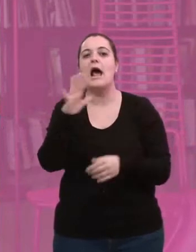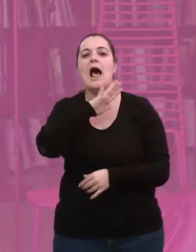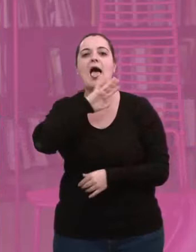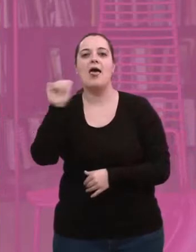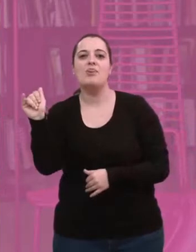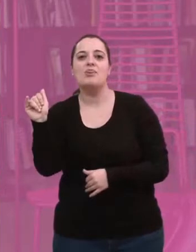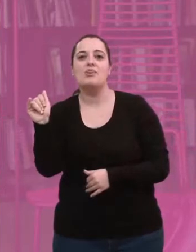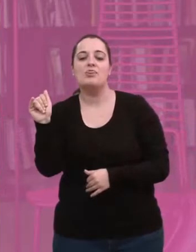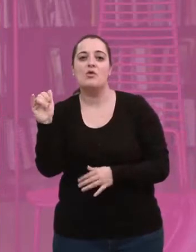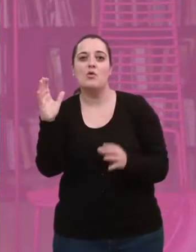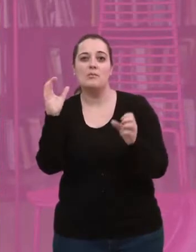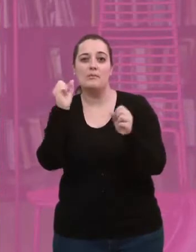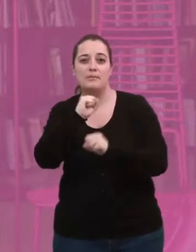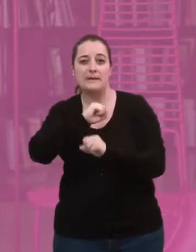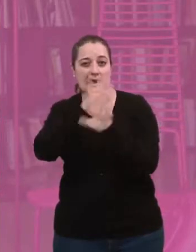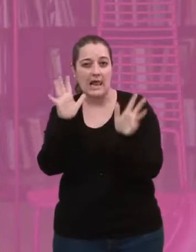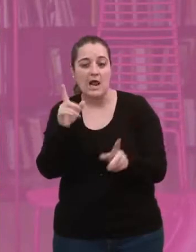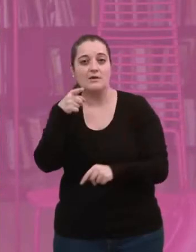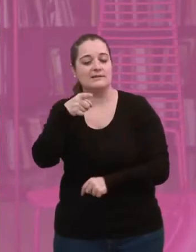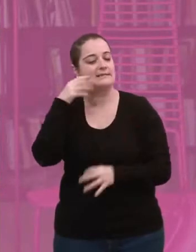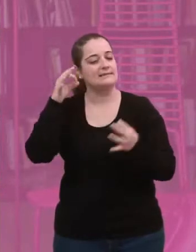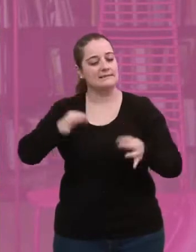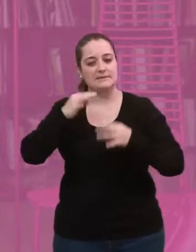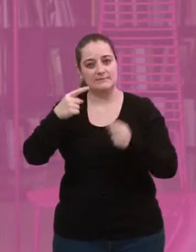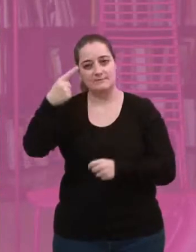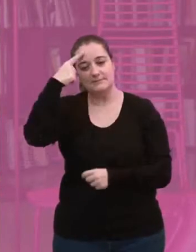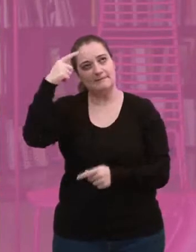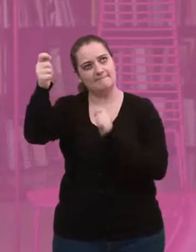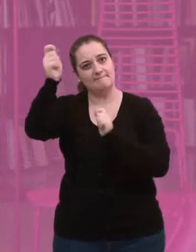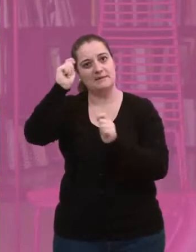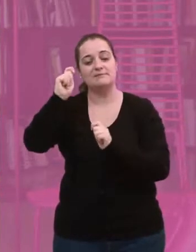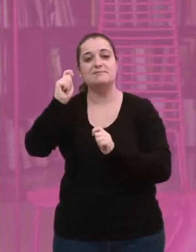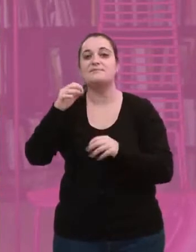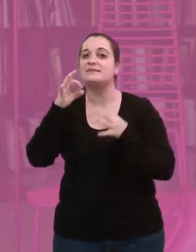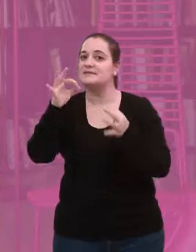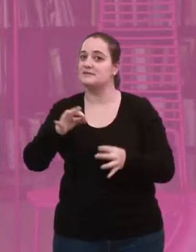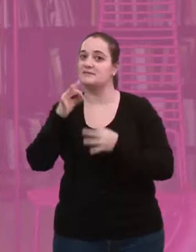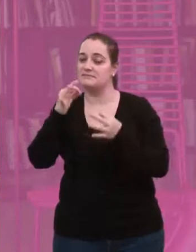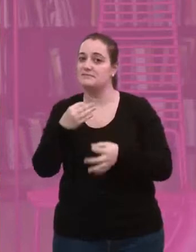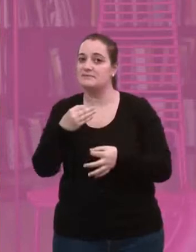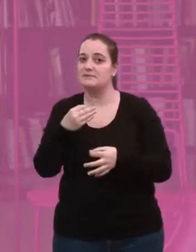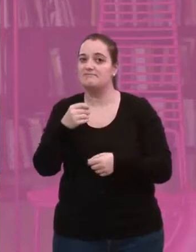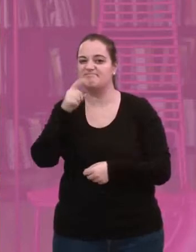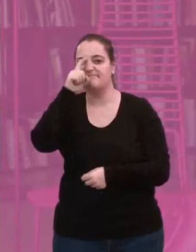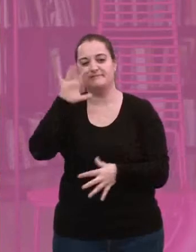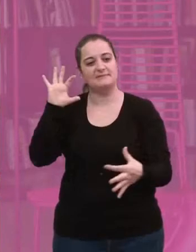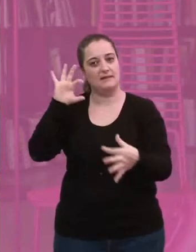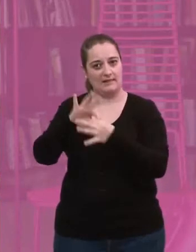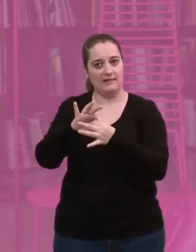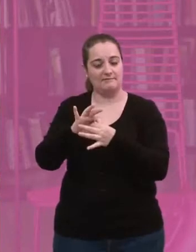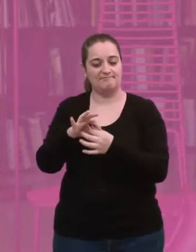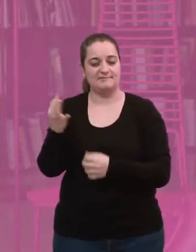mate, claro. Y fue una cosa que como niño me impresionó muchísimo, es una cosa que siempre tenía en la cabeza y creo que esto tiene un poco que ver con